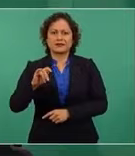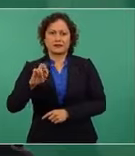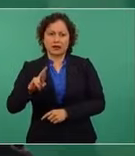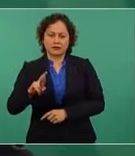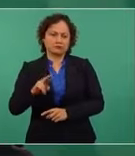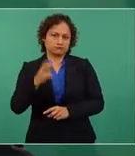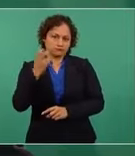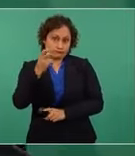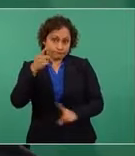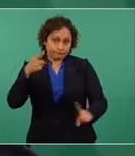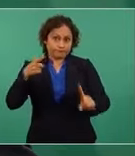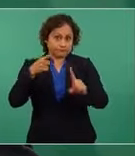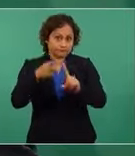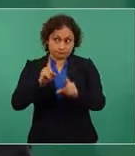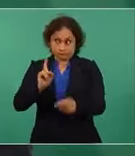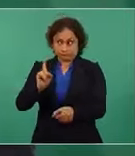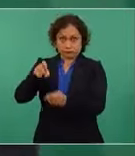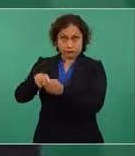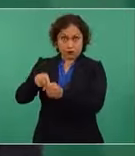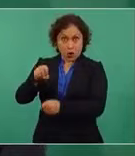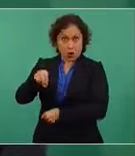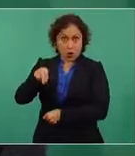internacional, la Organización de las Naciones Unidas.